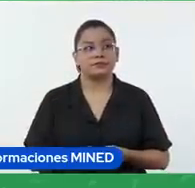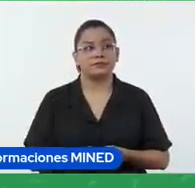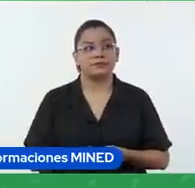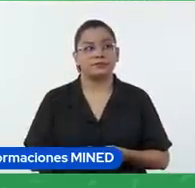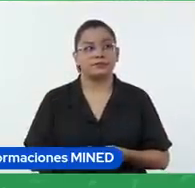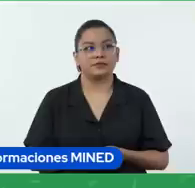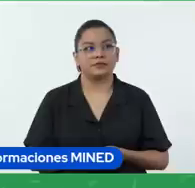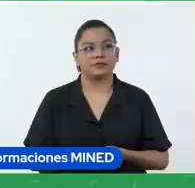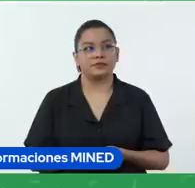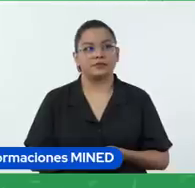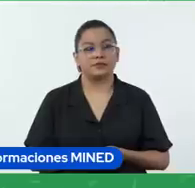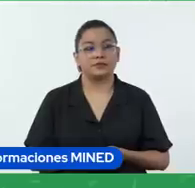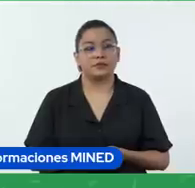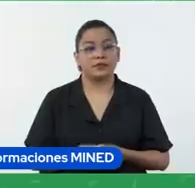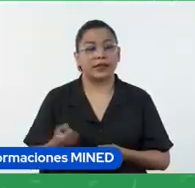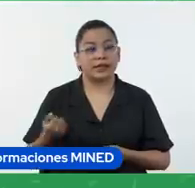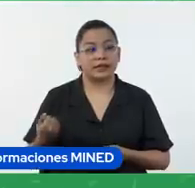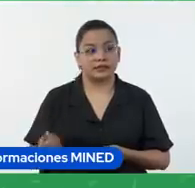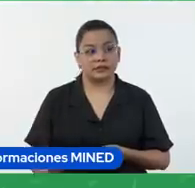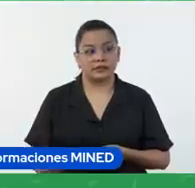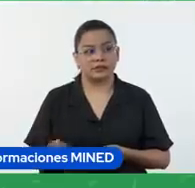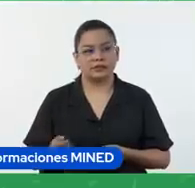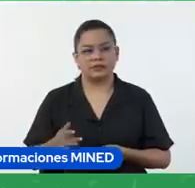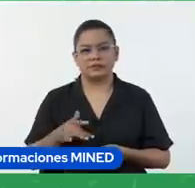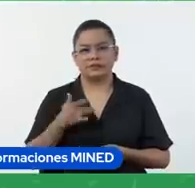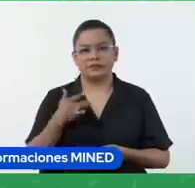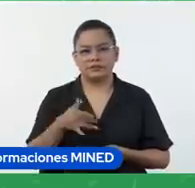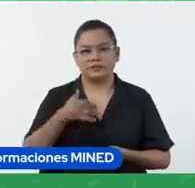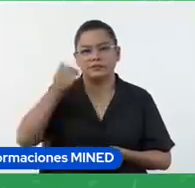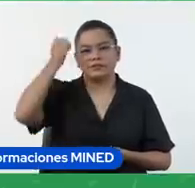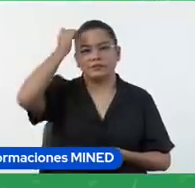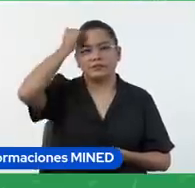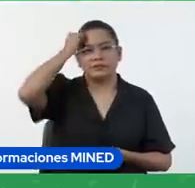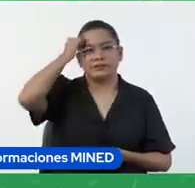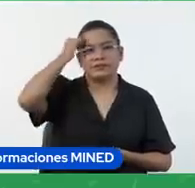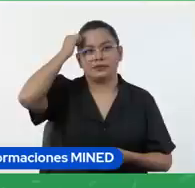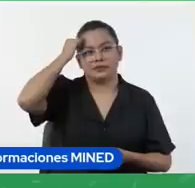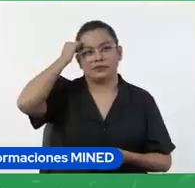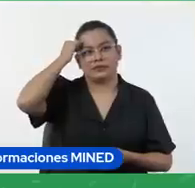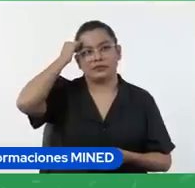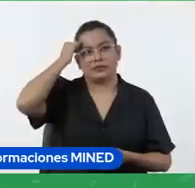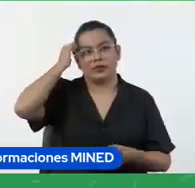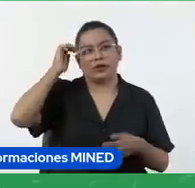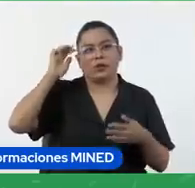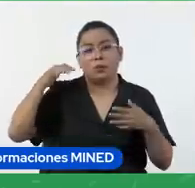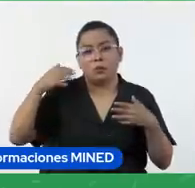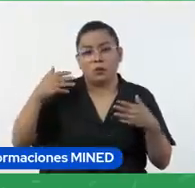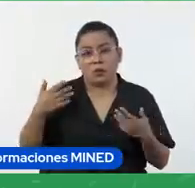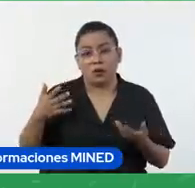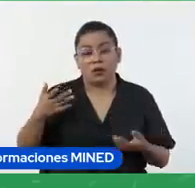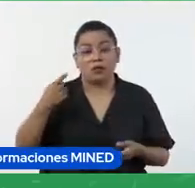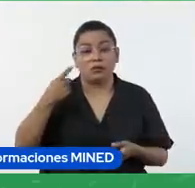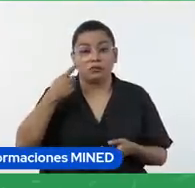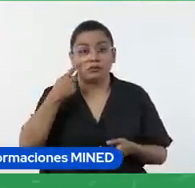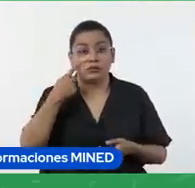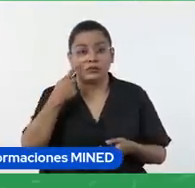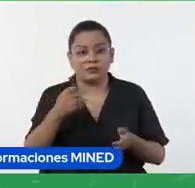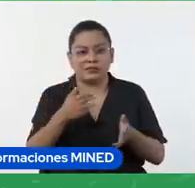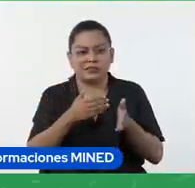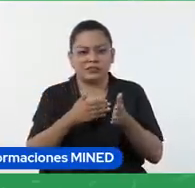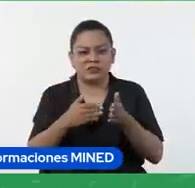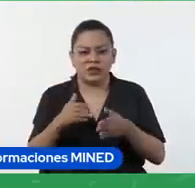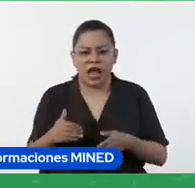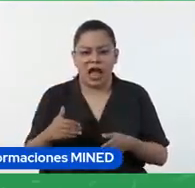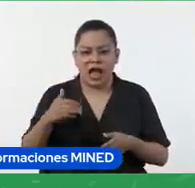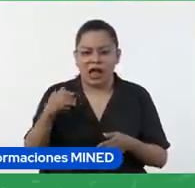cómo el estudiante siente su aprendizaje porque se va a dar cuenta desde cómo inició el año hasta